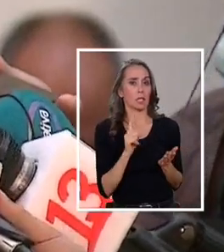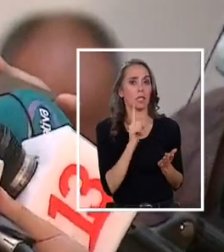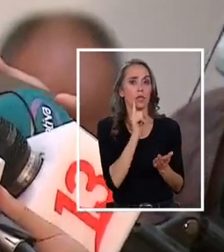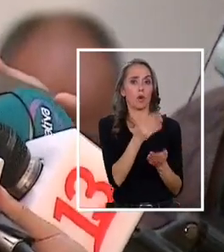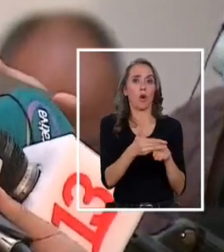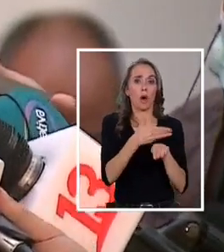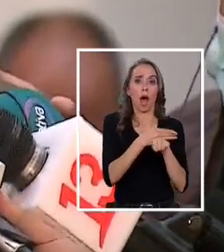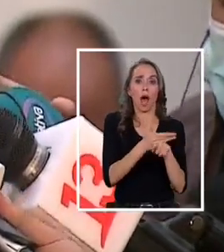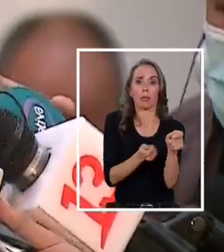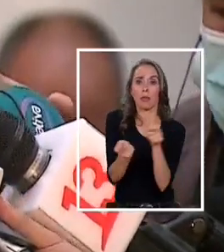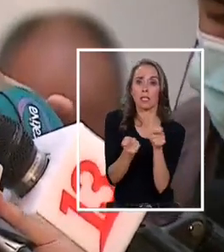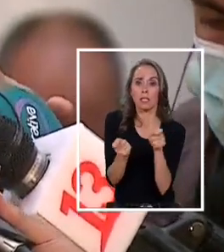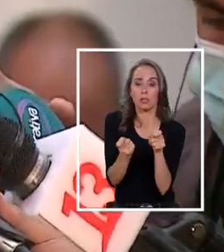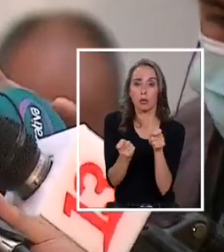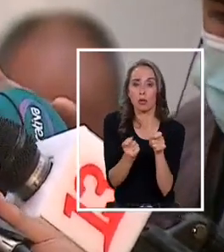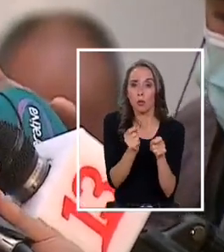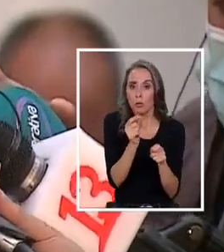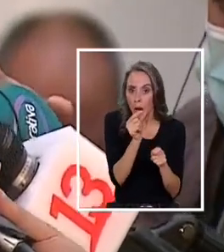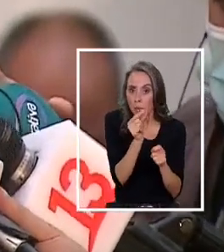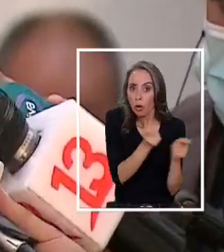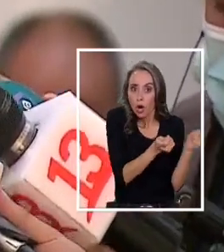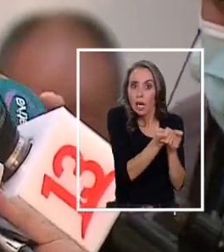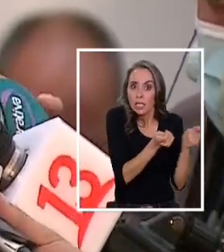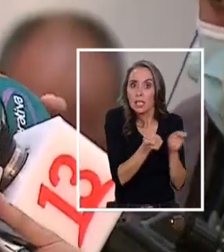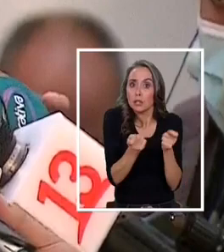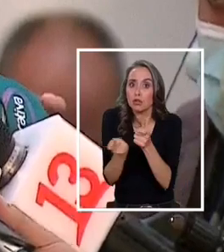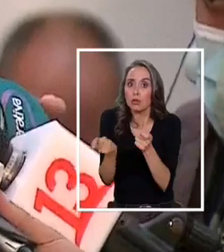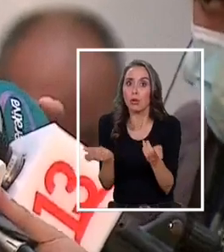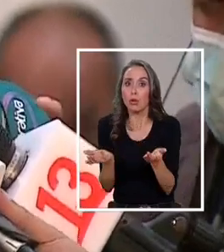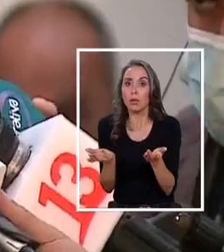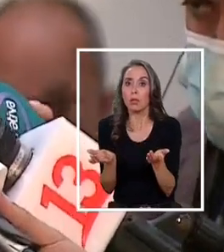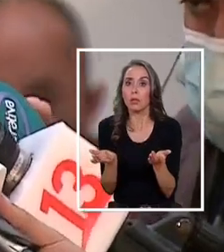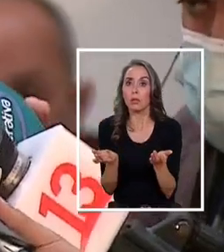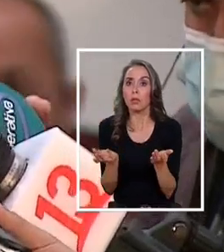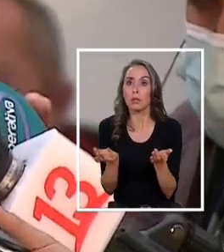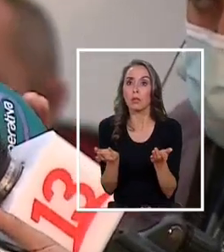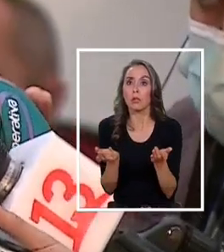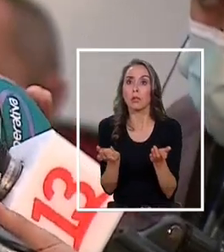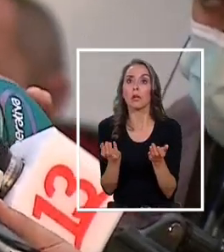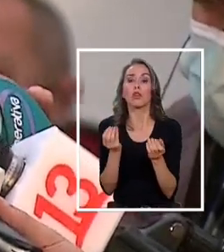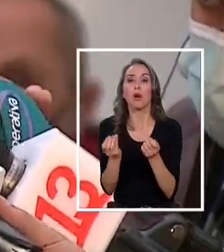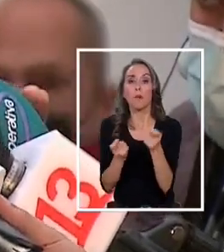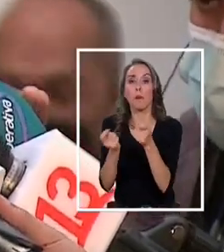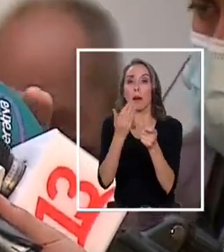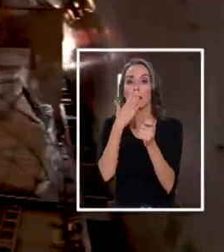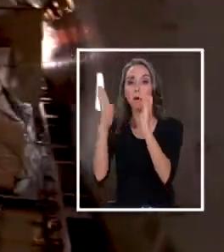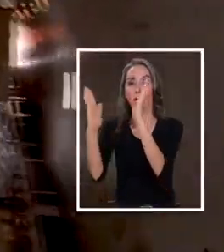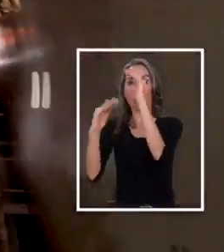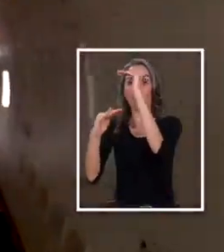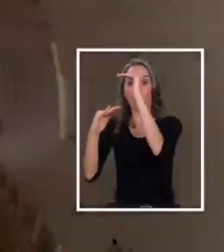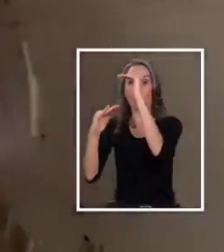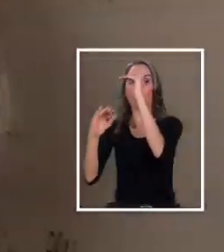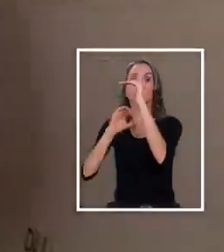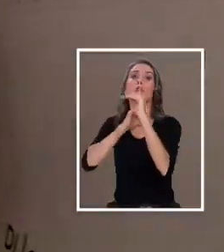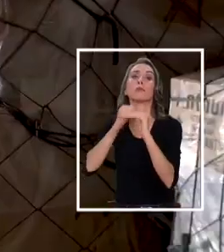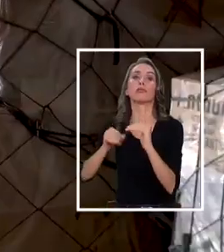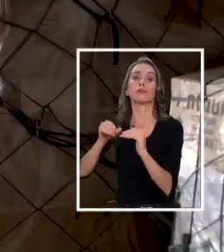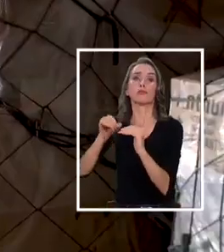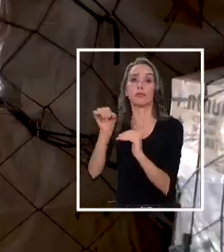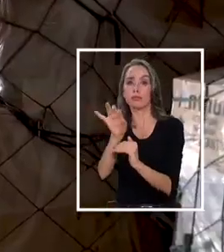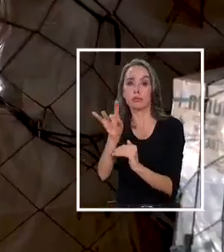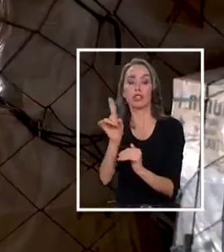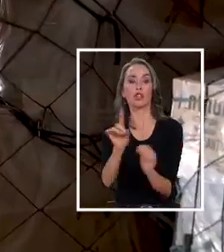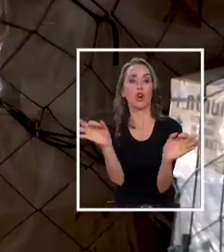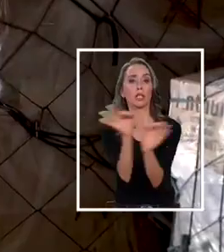gestión o una microgestión para poder manejar mejor estos equipos. No